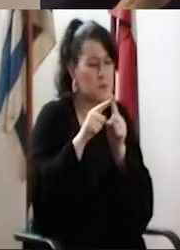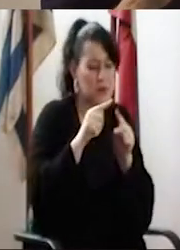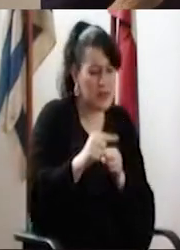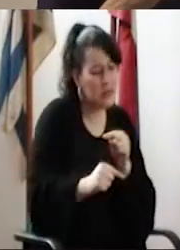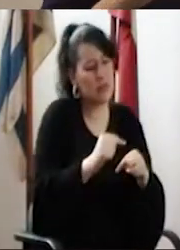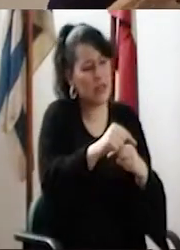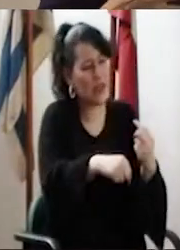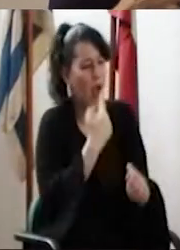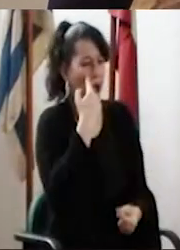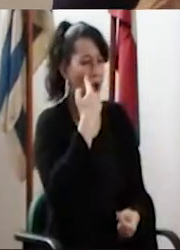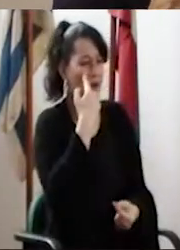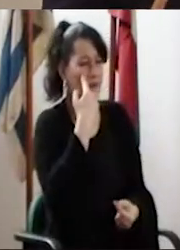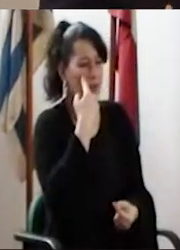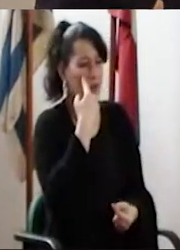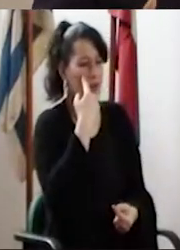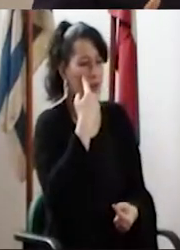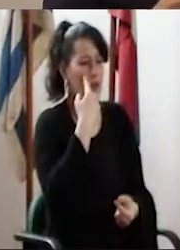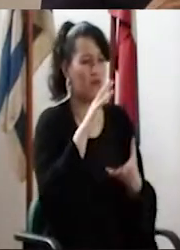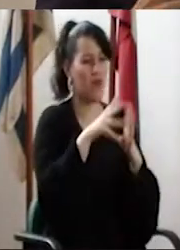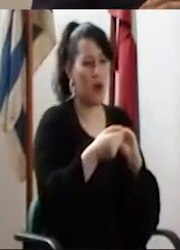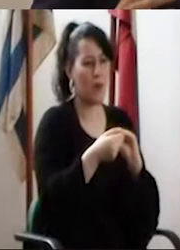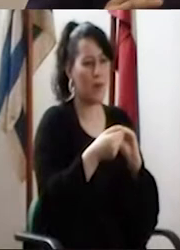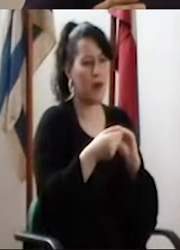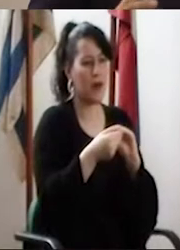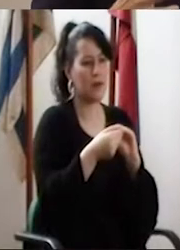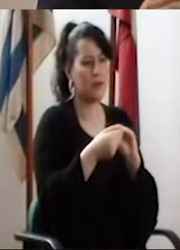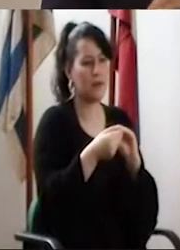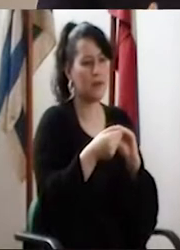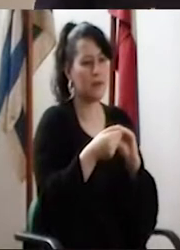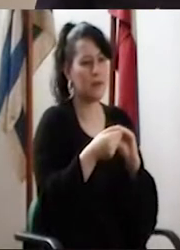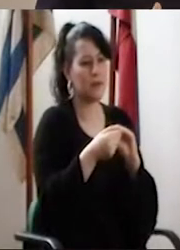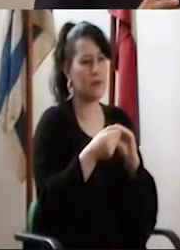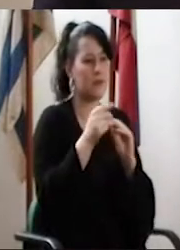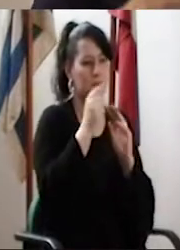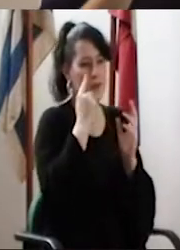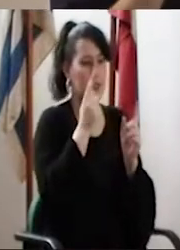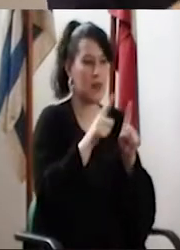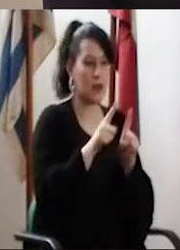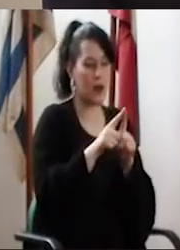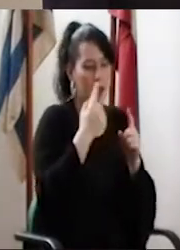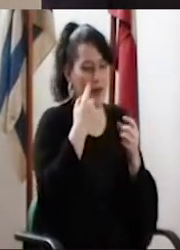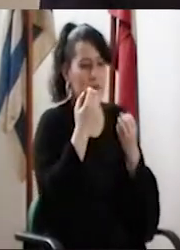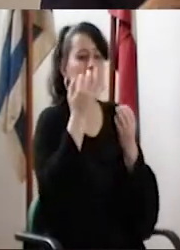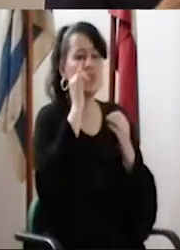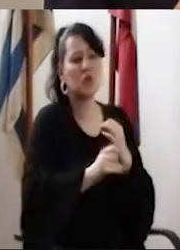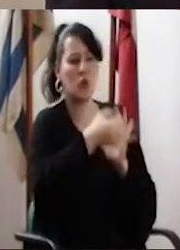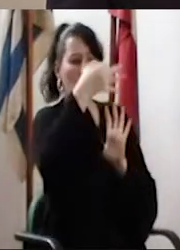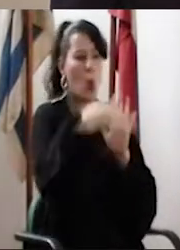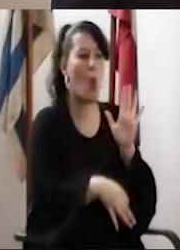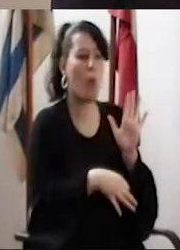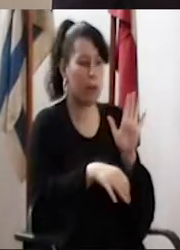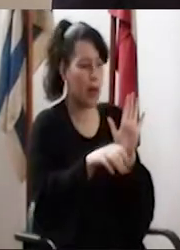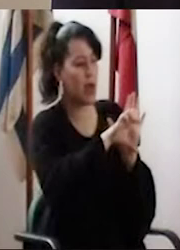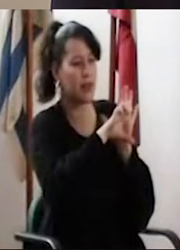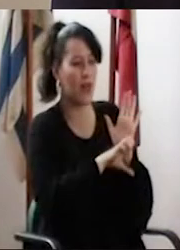un seguimiento relativamente a poca distancia, tipo marcación al hombre, a la instrumentación del nuevo